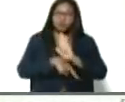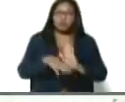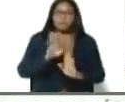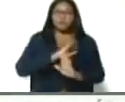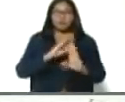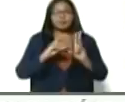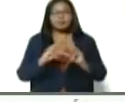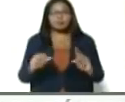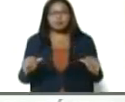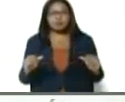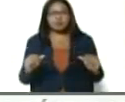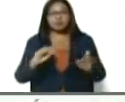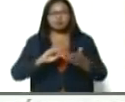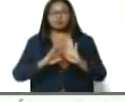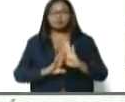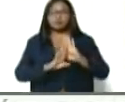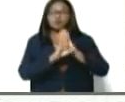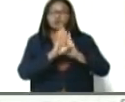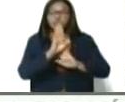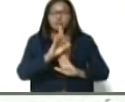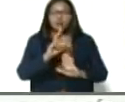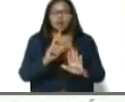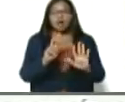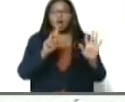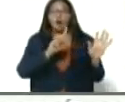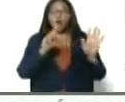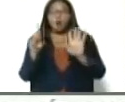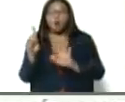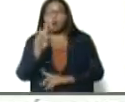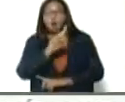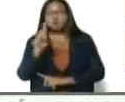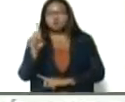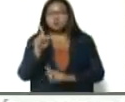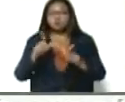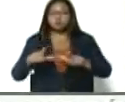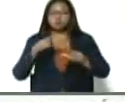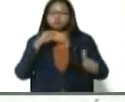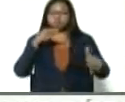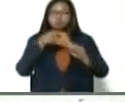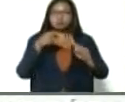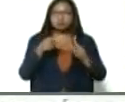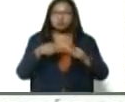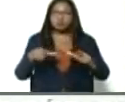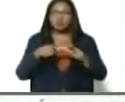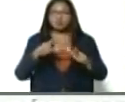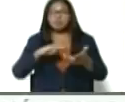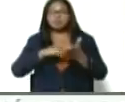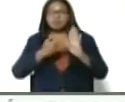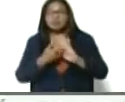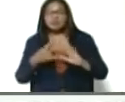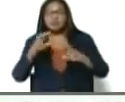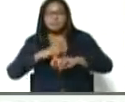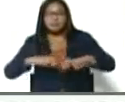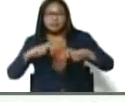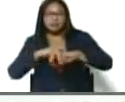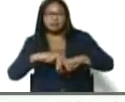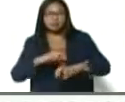territorial el avance de las 11 líneas de investigación diseñadas en la unidad técnica de investigación,